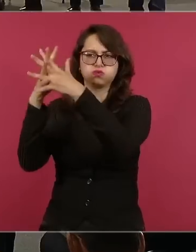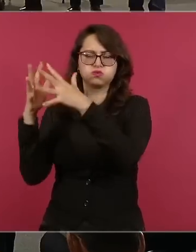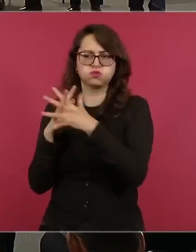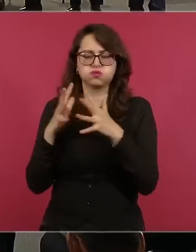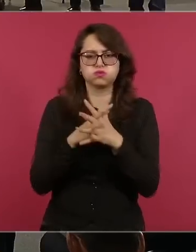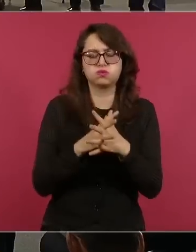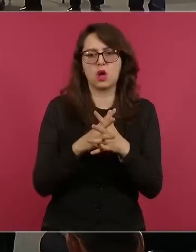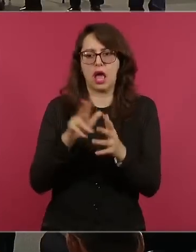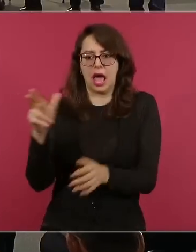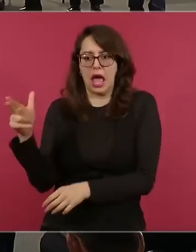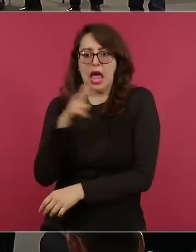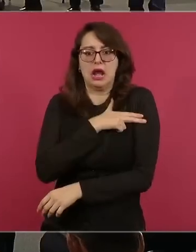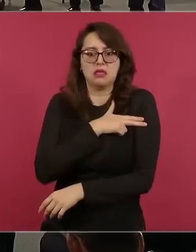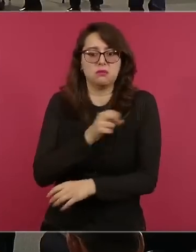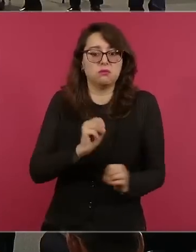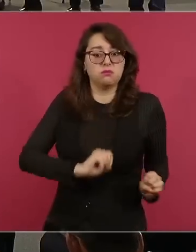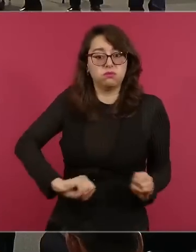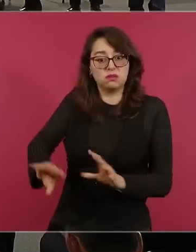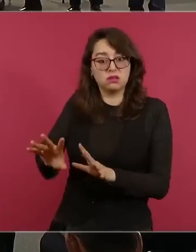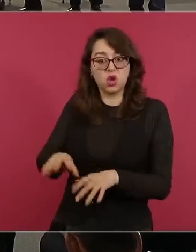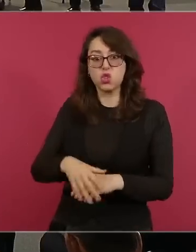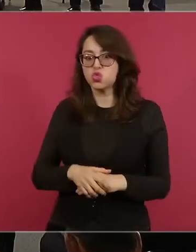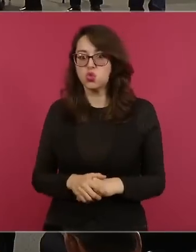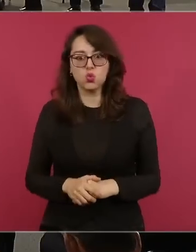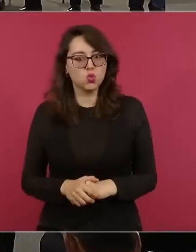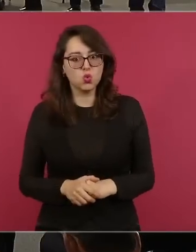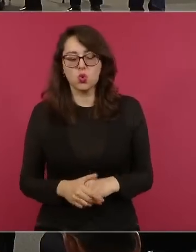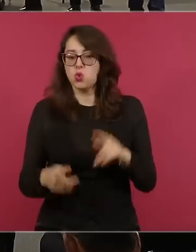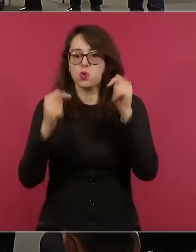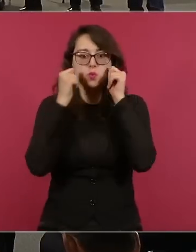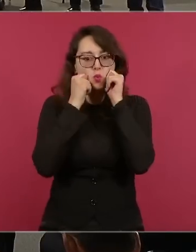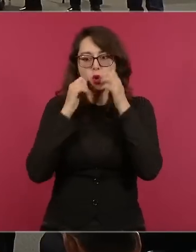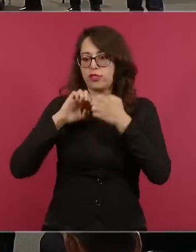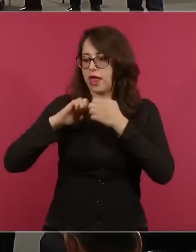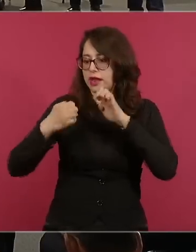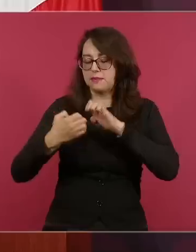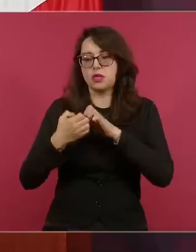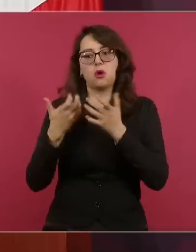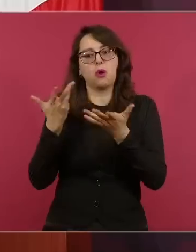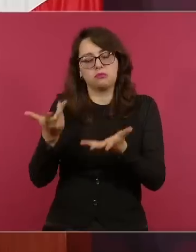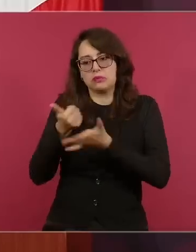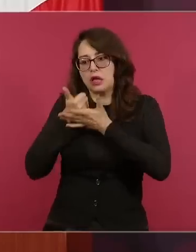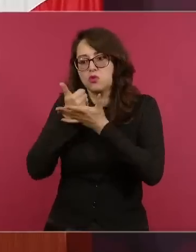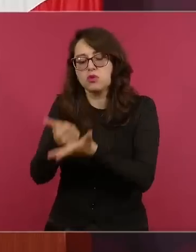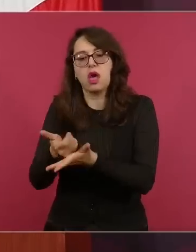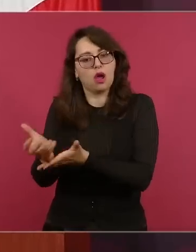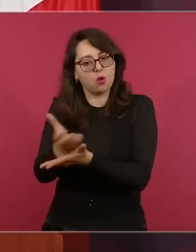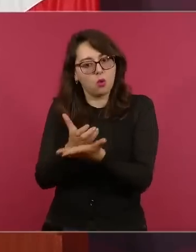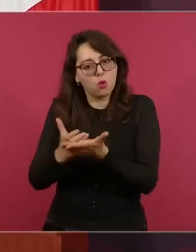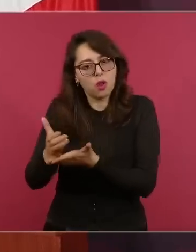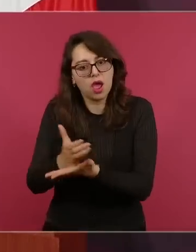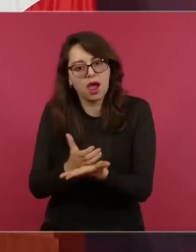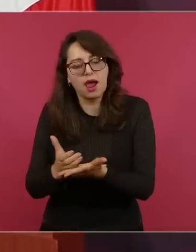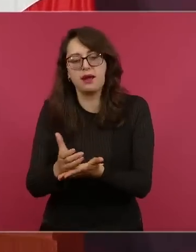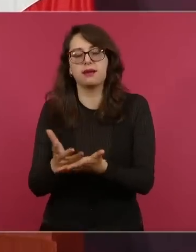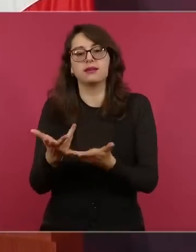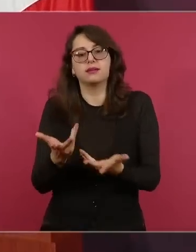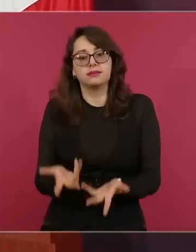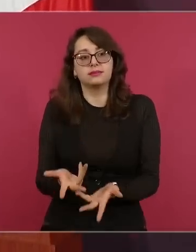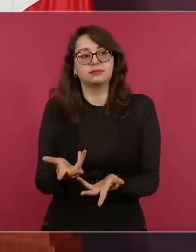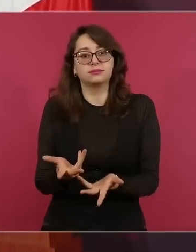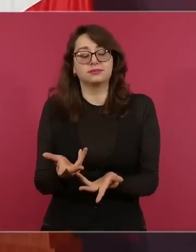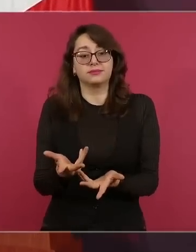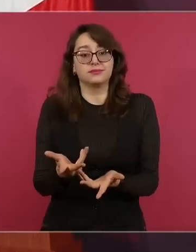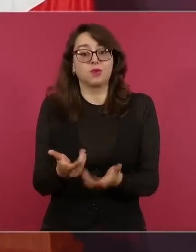humanitarias. Se necesita ser muy